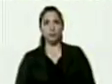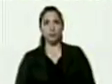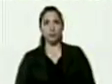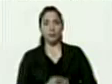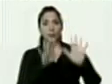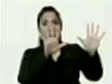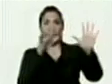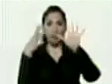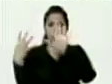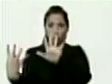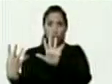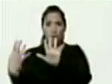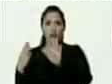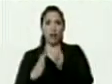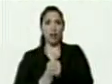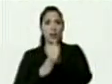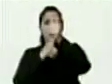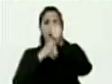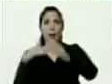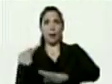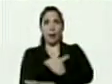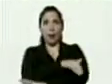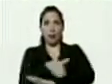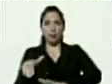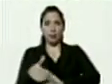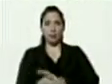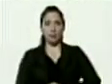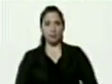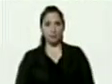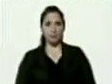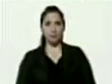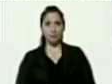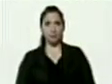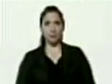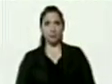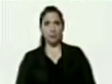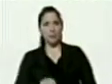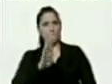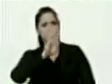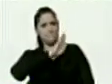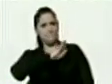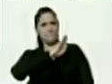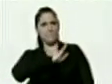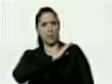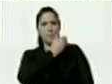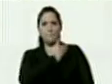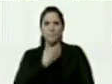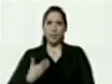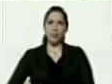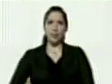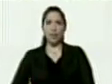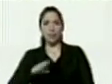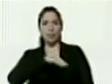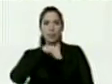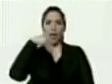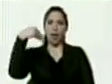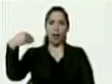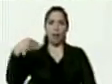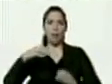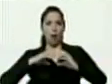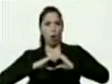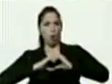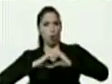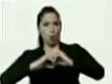líderes de calle señor presidente mi presidente de alma y de corazón nosotros